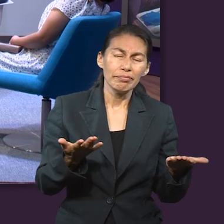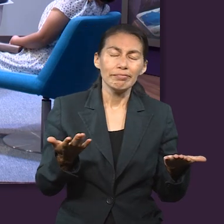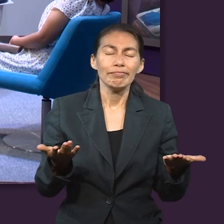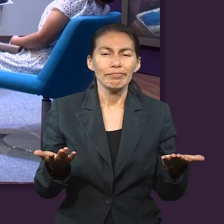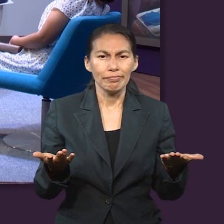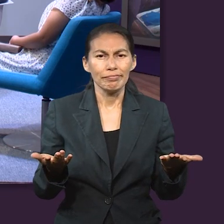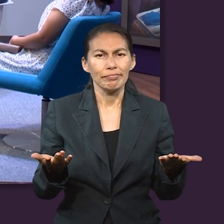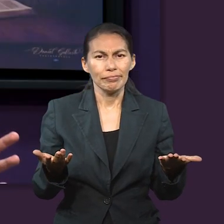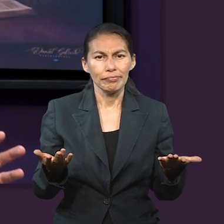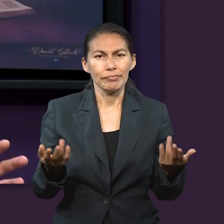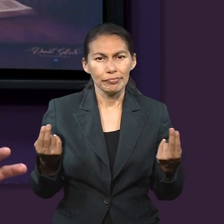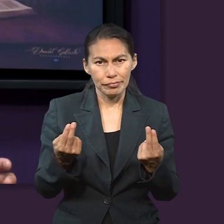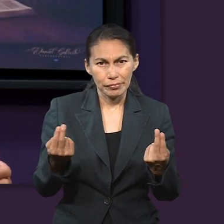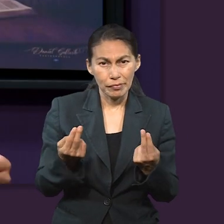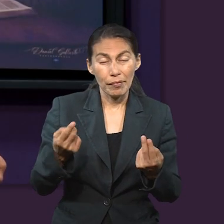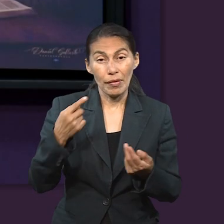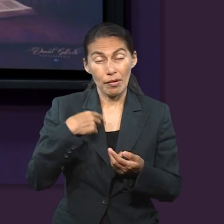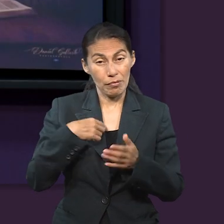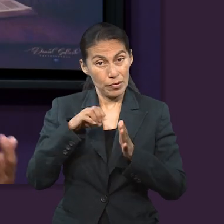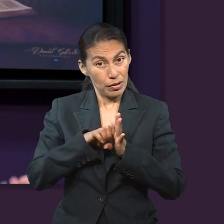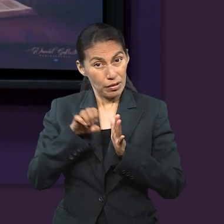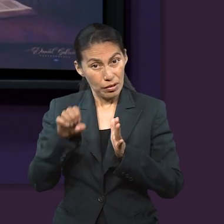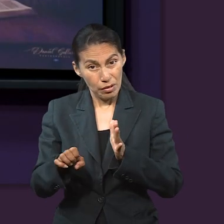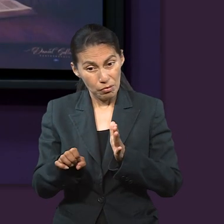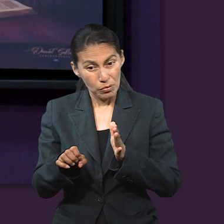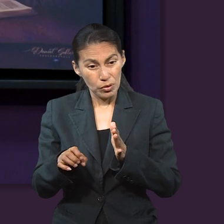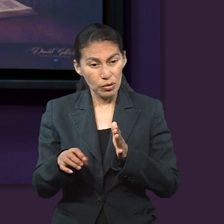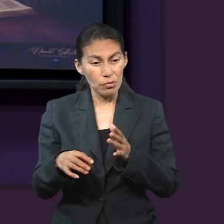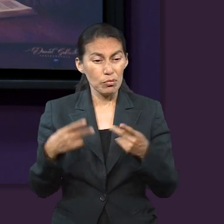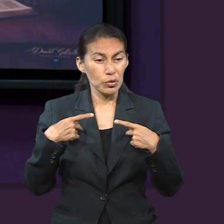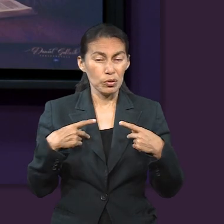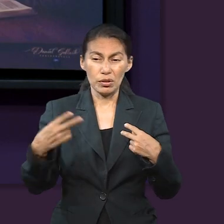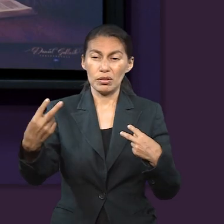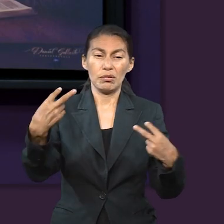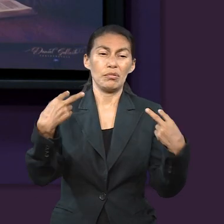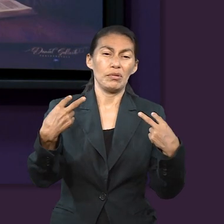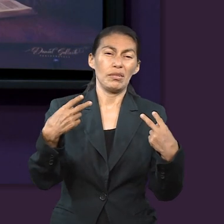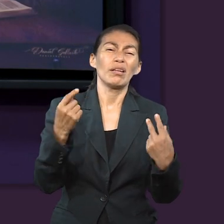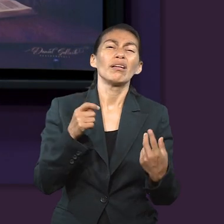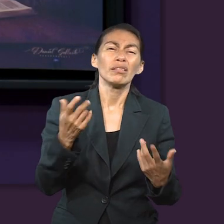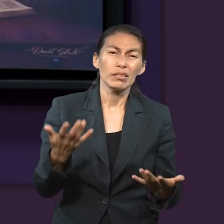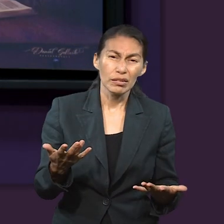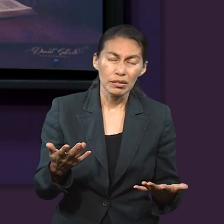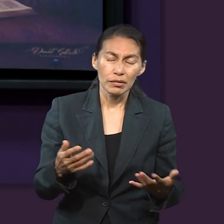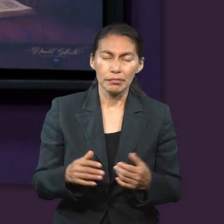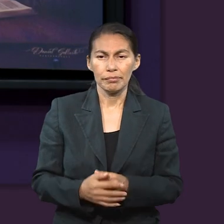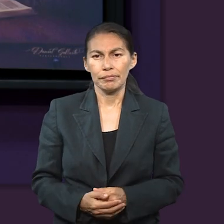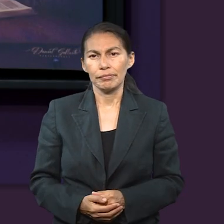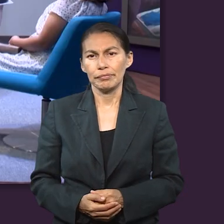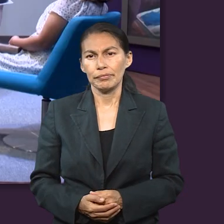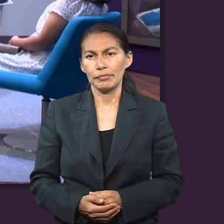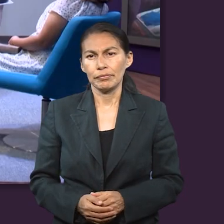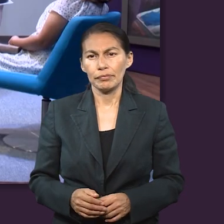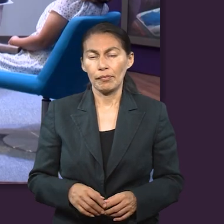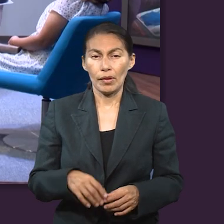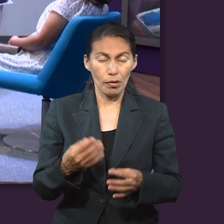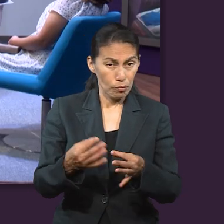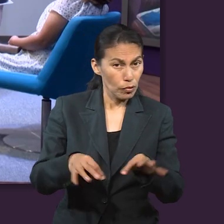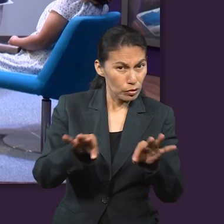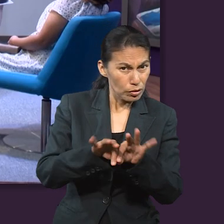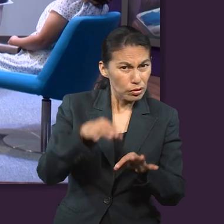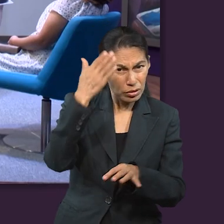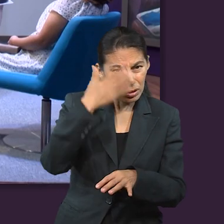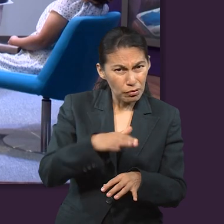cuidado, ¿no? De mi ejemplo con otras personas también. Qué importante es, o sea,